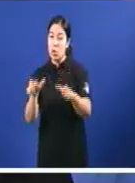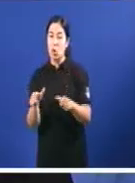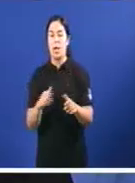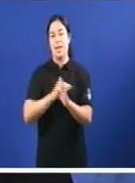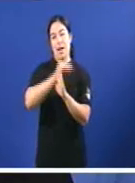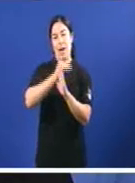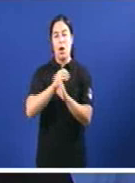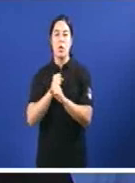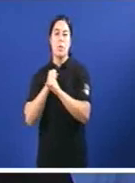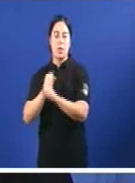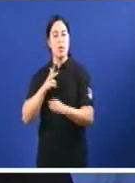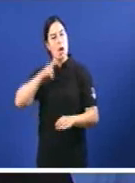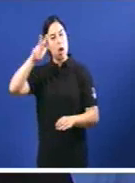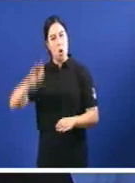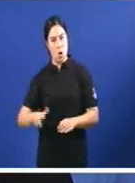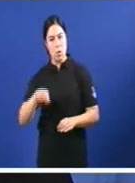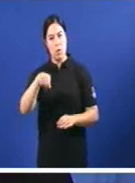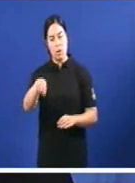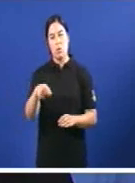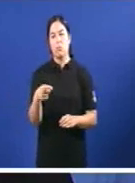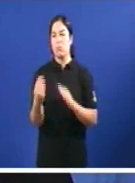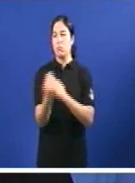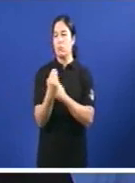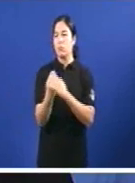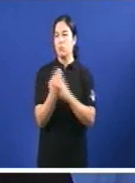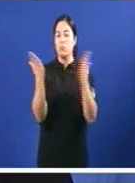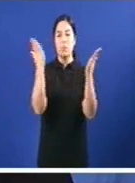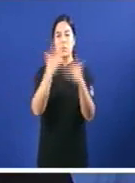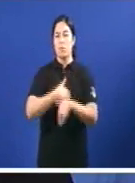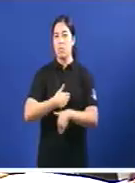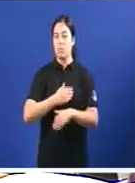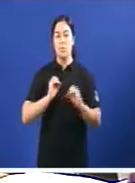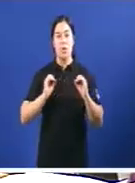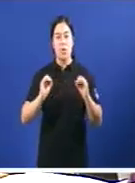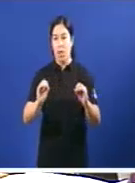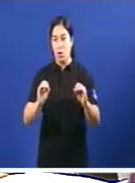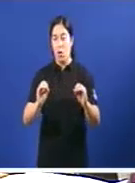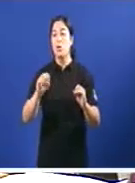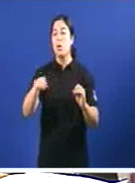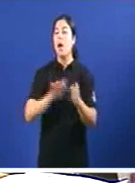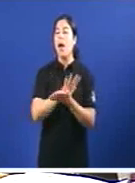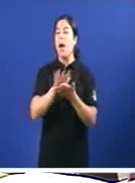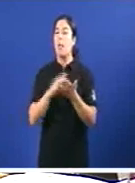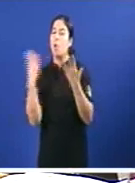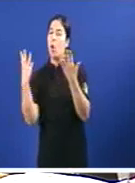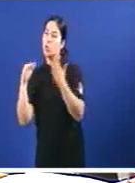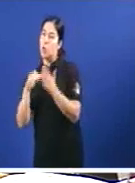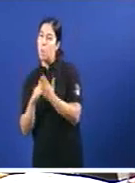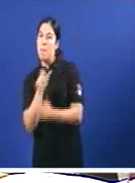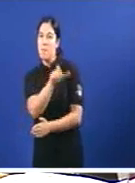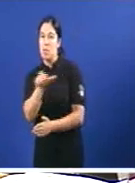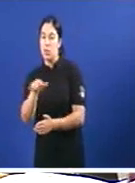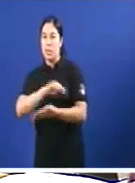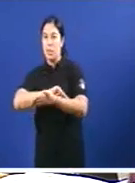completamente de calquera axuda Voulle falar tamén de 8.000 persoas en Galicia Que están agardando